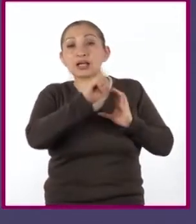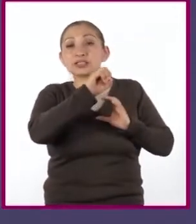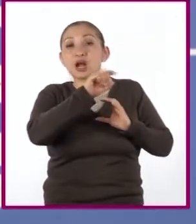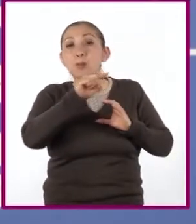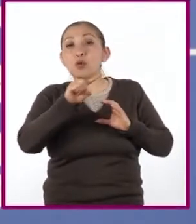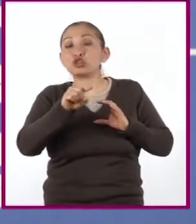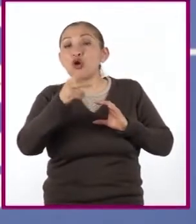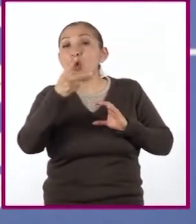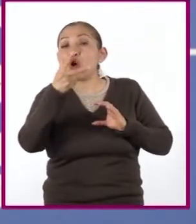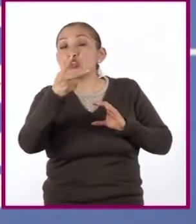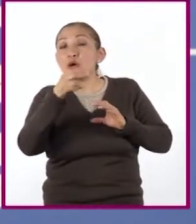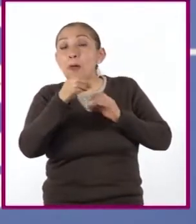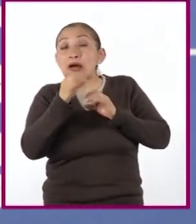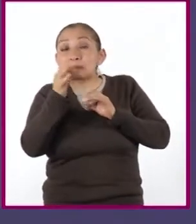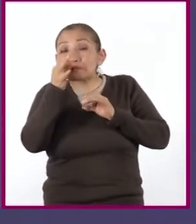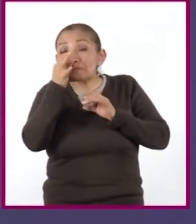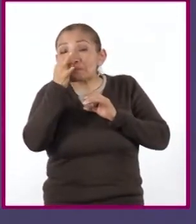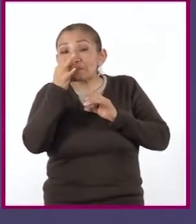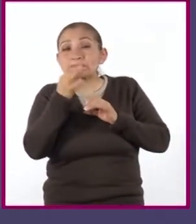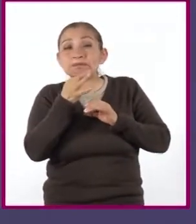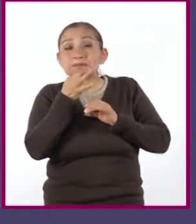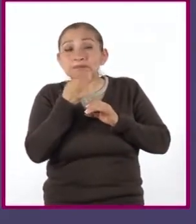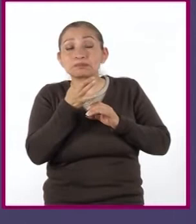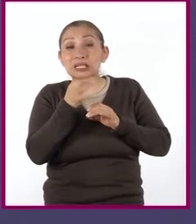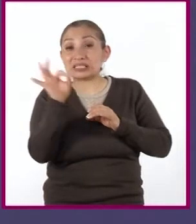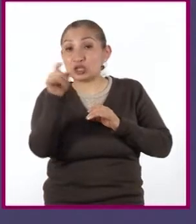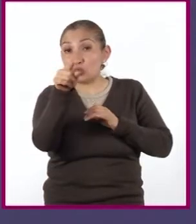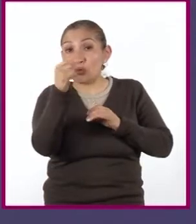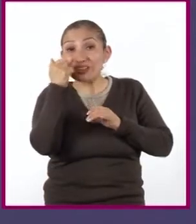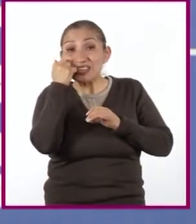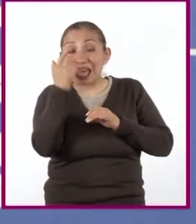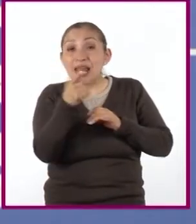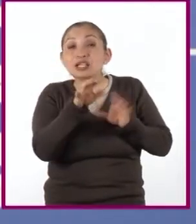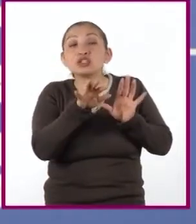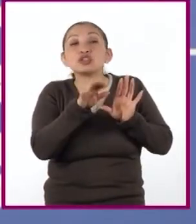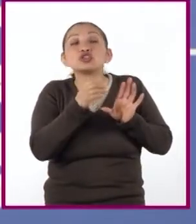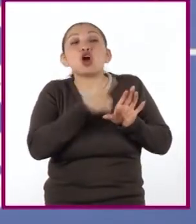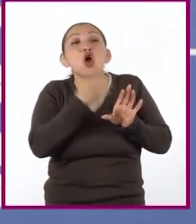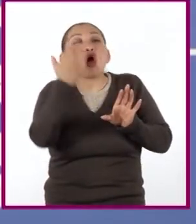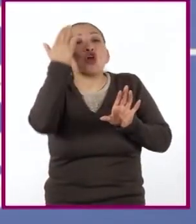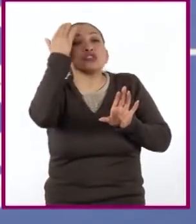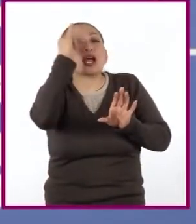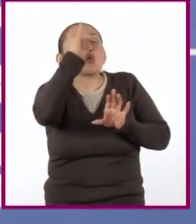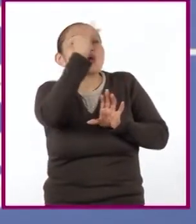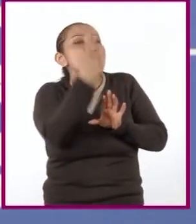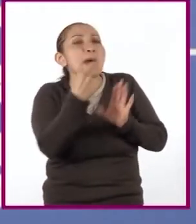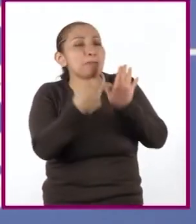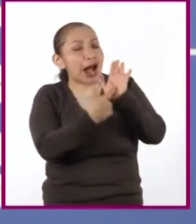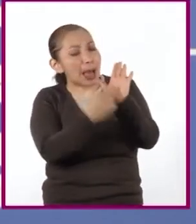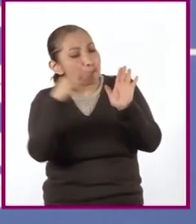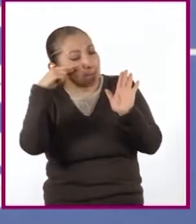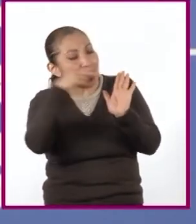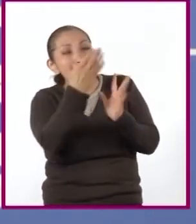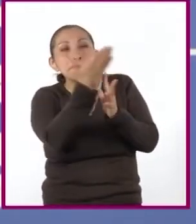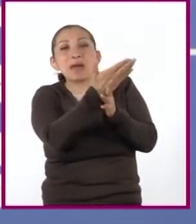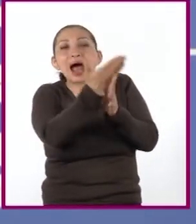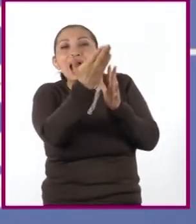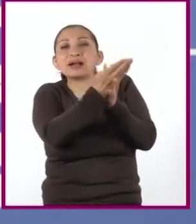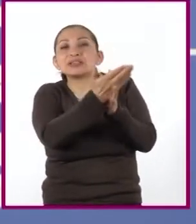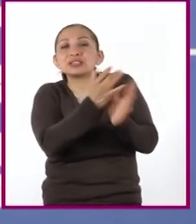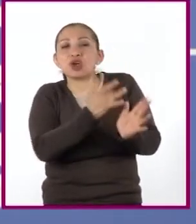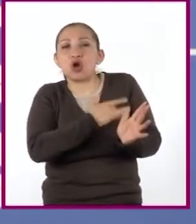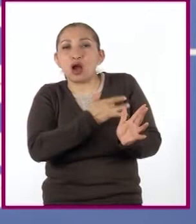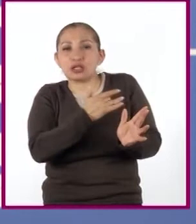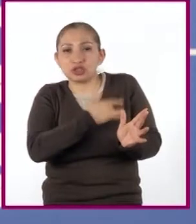.8 segundos. Si deseamos que solo se conozca una imagen para señalar las partes del corazón